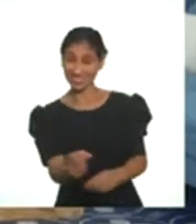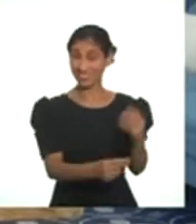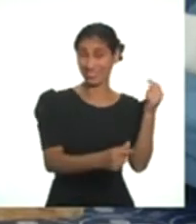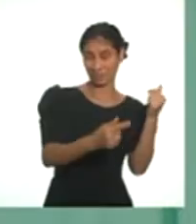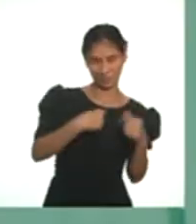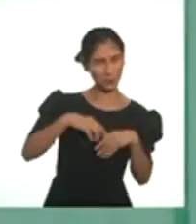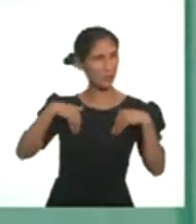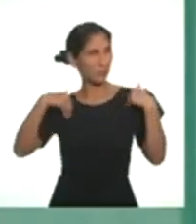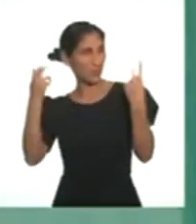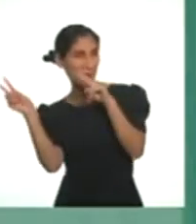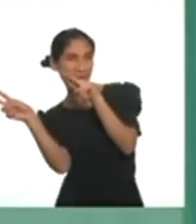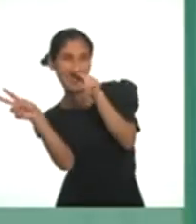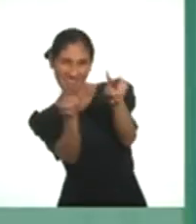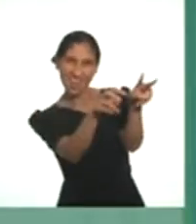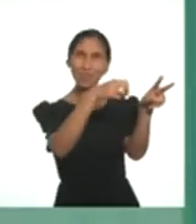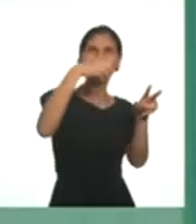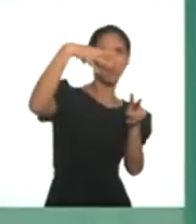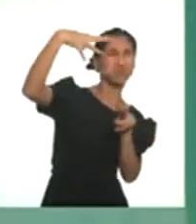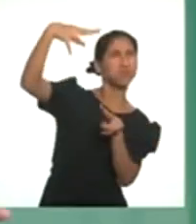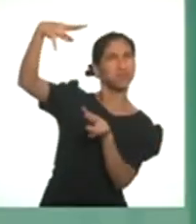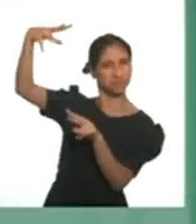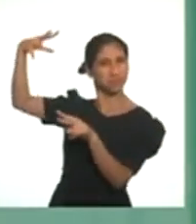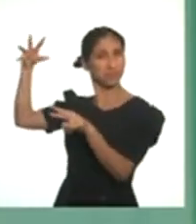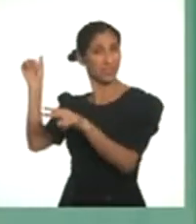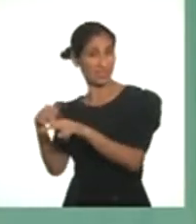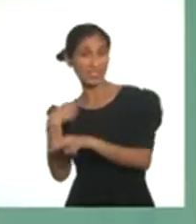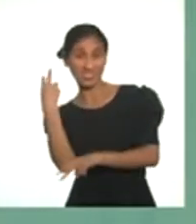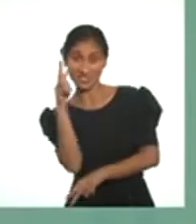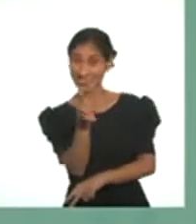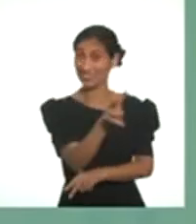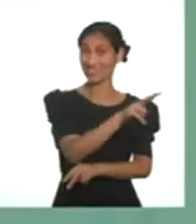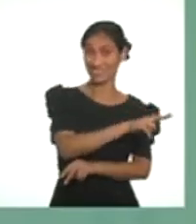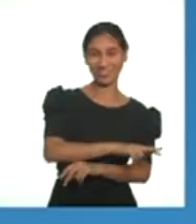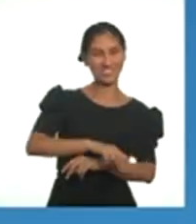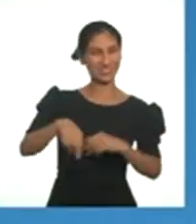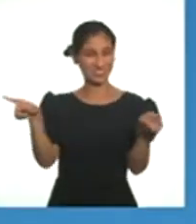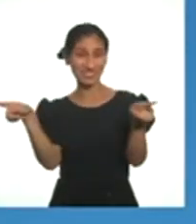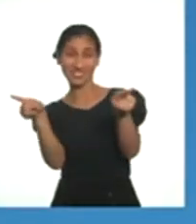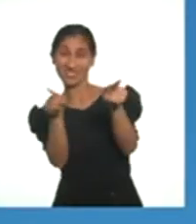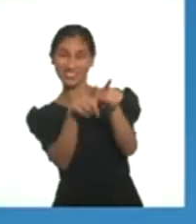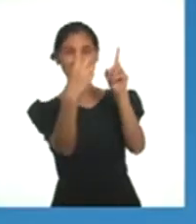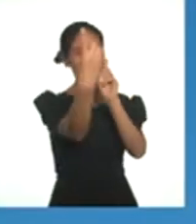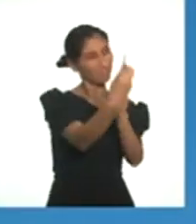Yo puedo ver las luces del sol con el diálogo y la reconciliación.